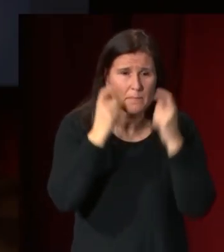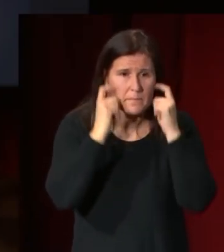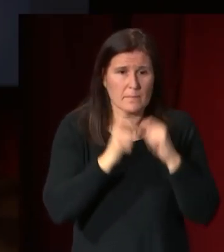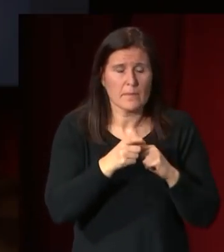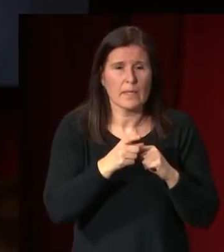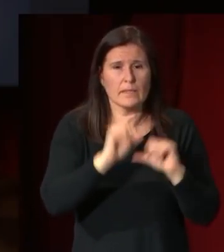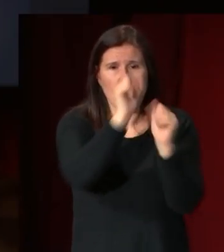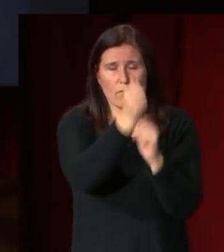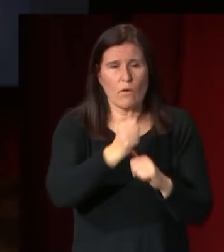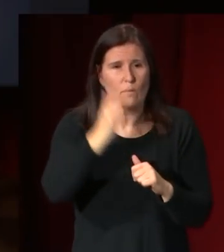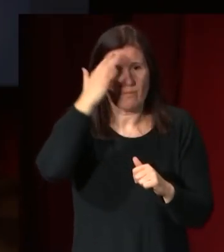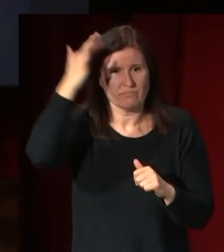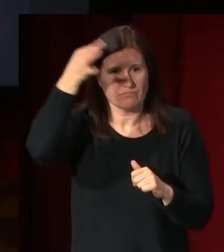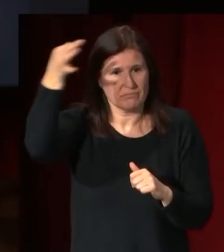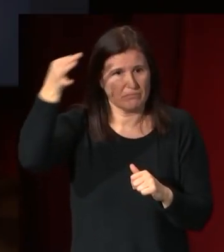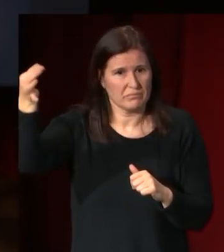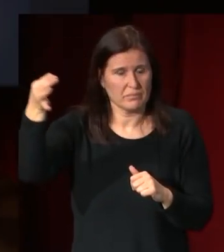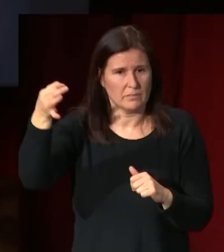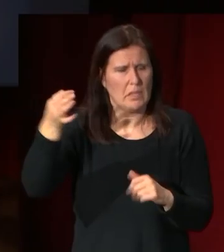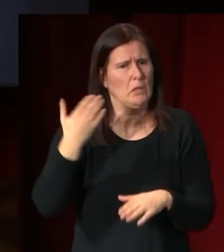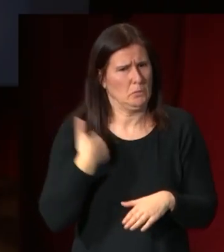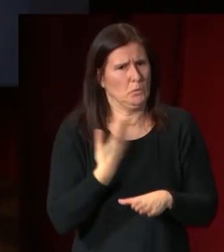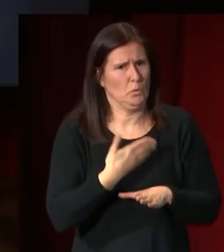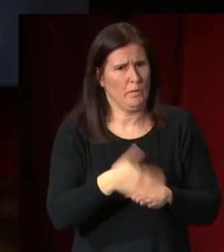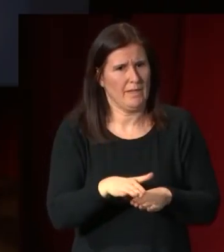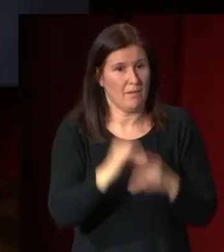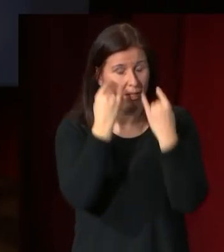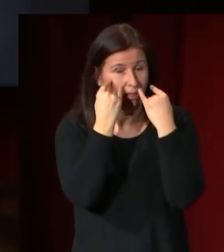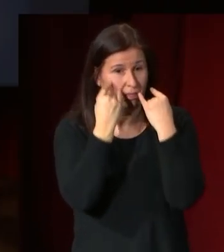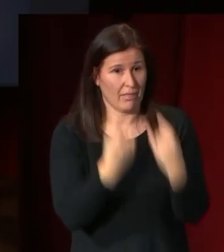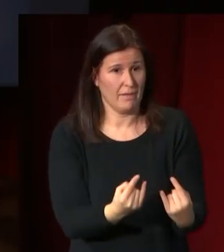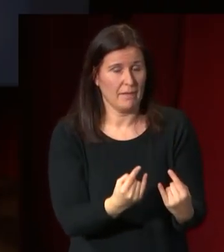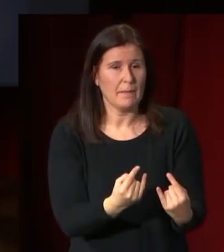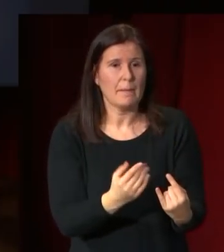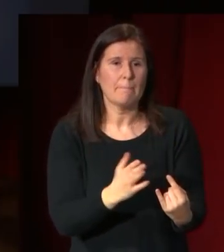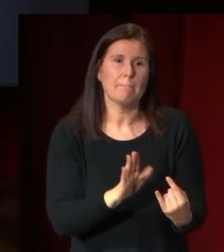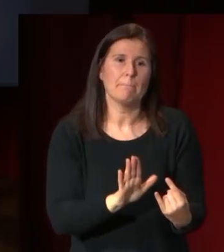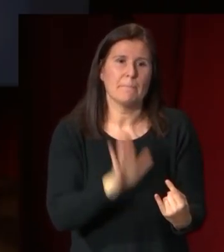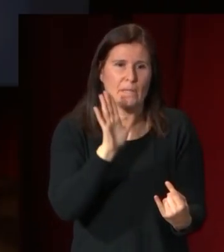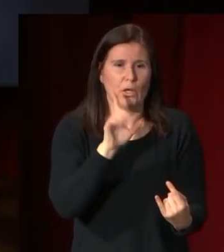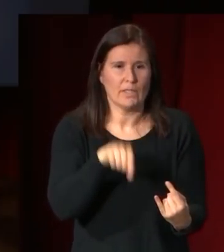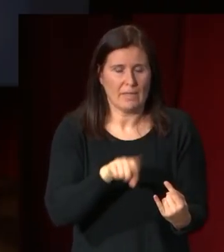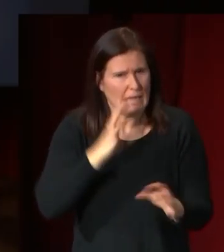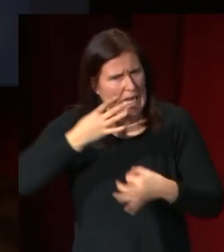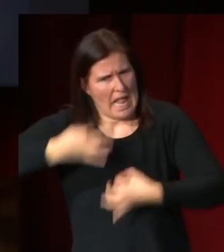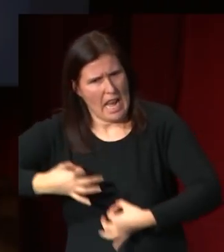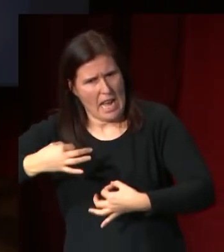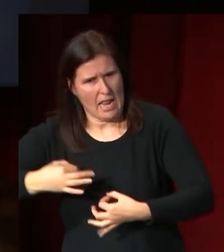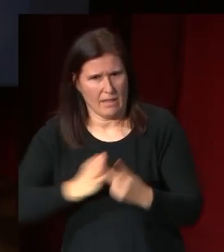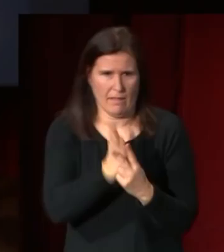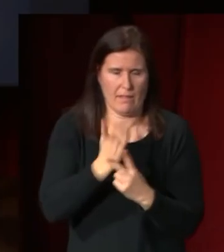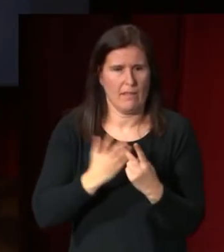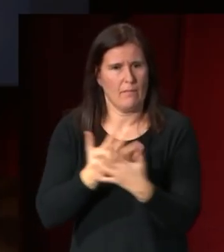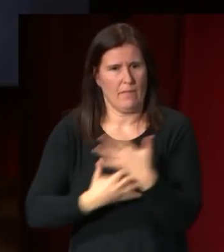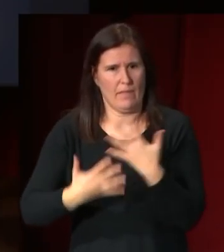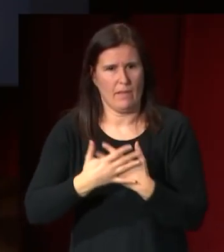que es suficientemente ideal para que sea atractivo pero que tiene su parte de verdad en la forma